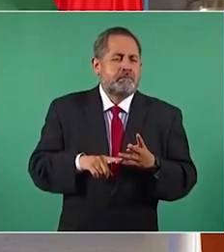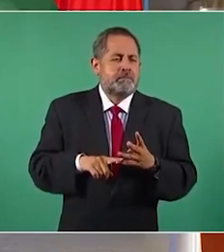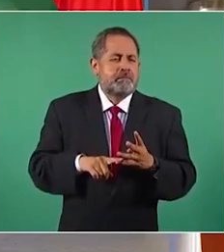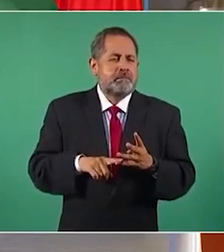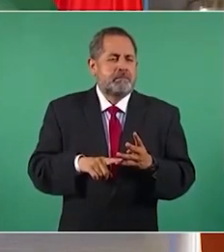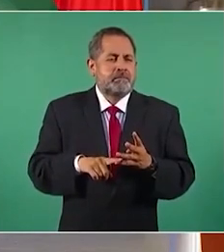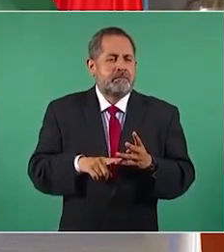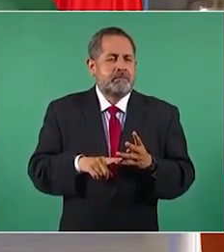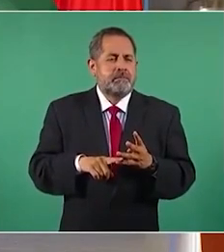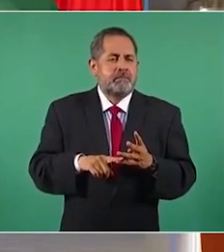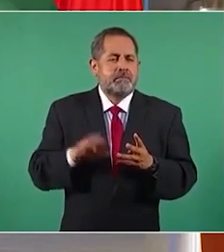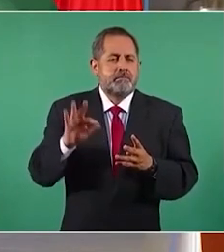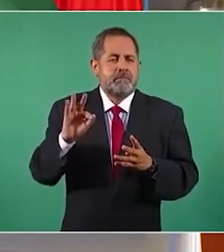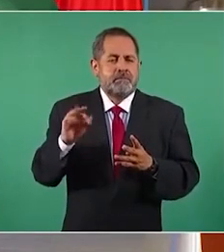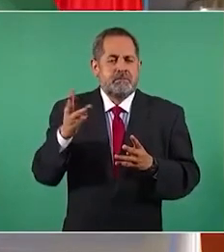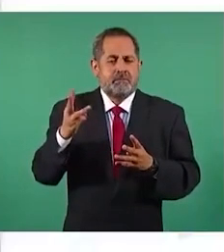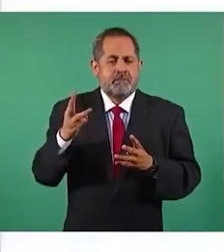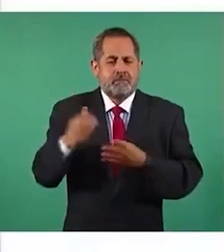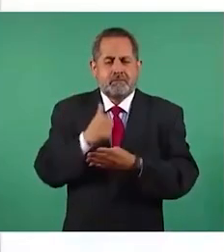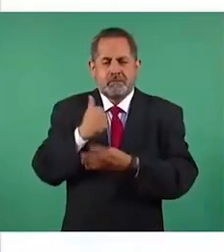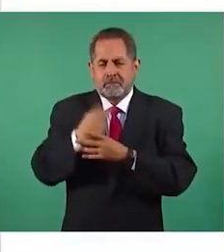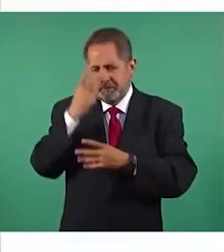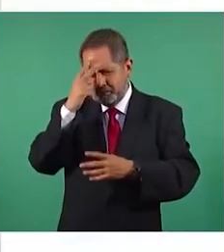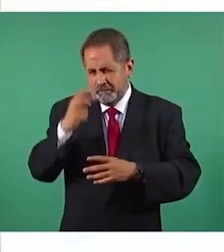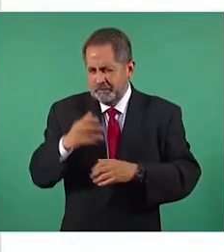y 43 en la Ciudad de México